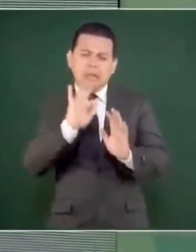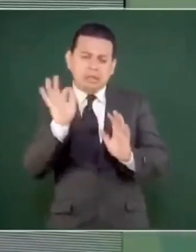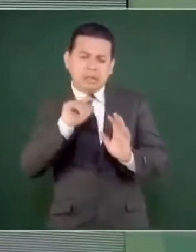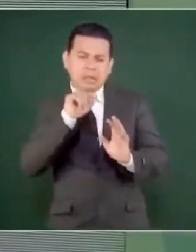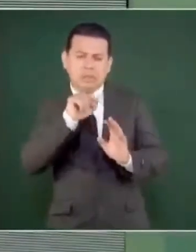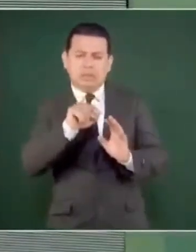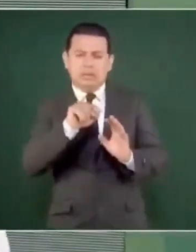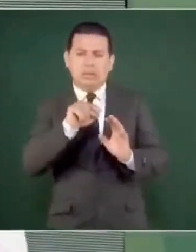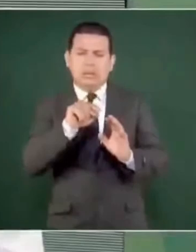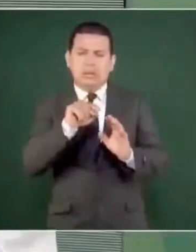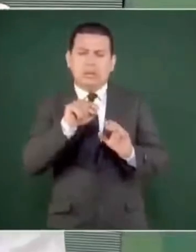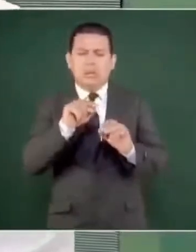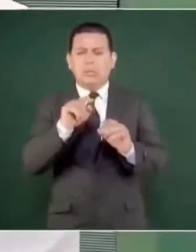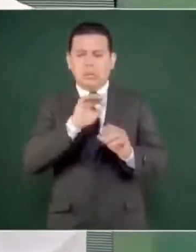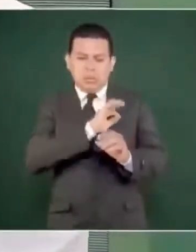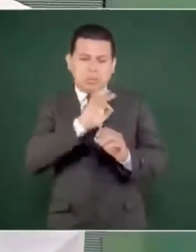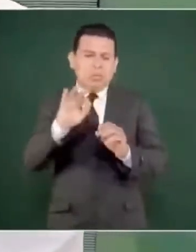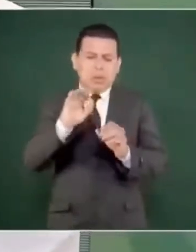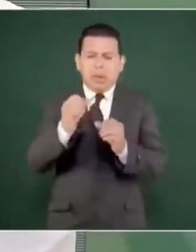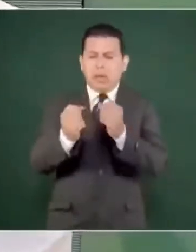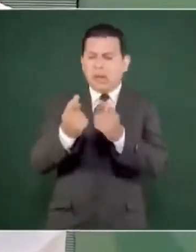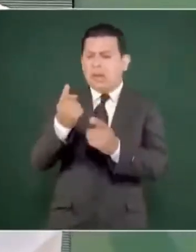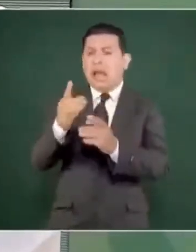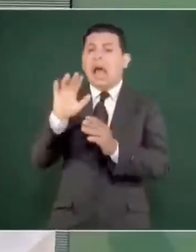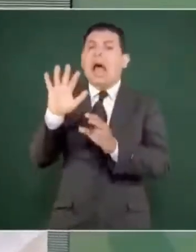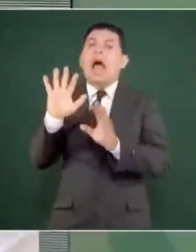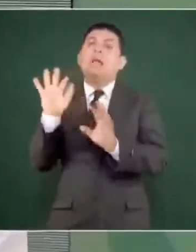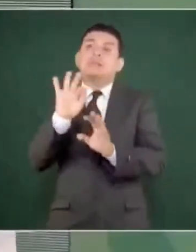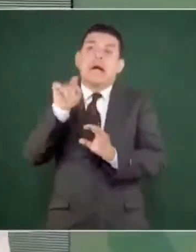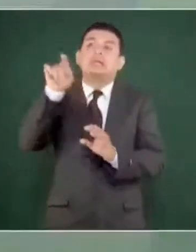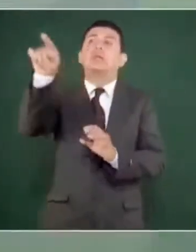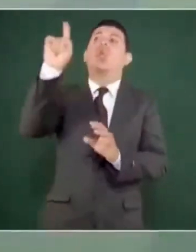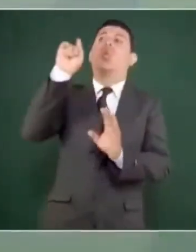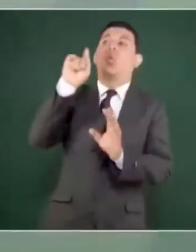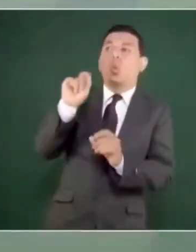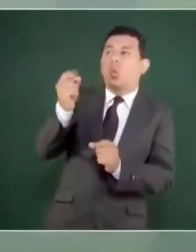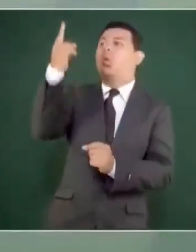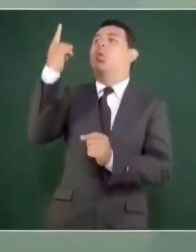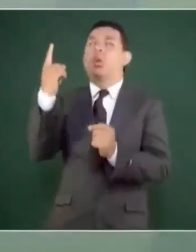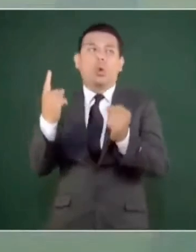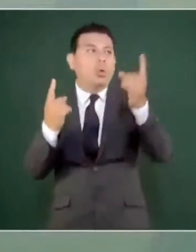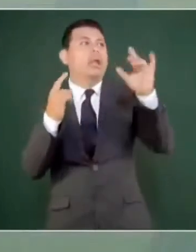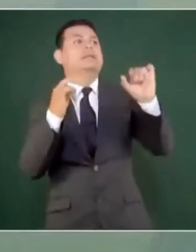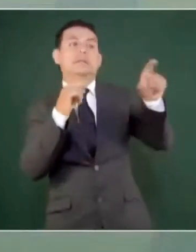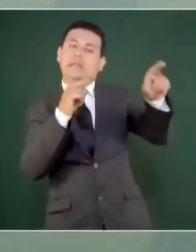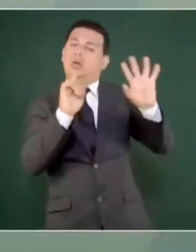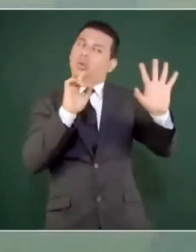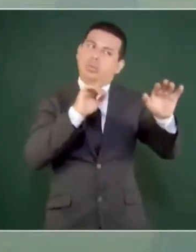de que pueden haber excepciones. Y dije, no,